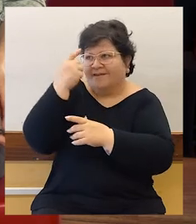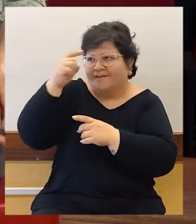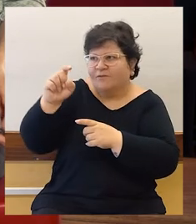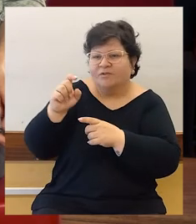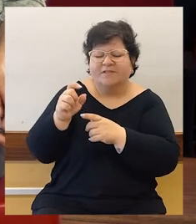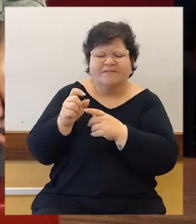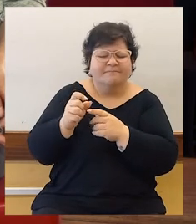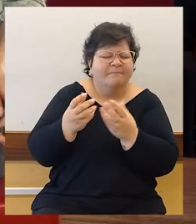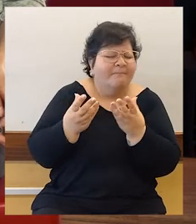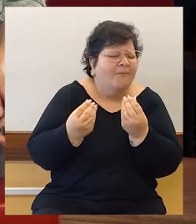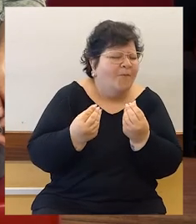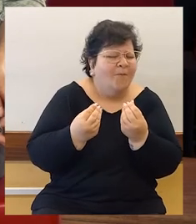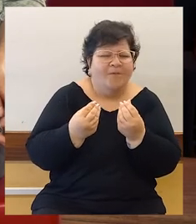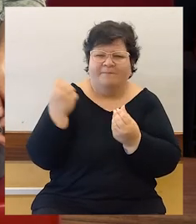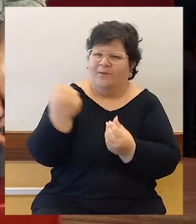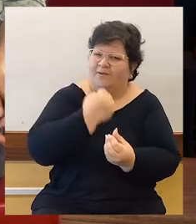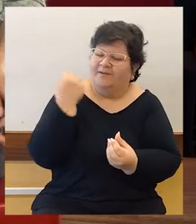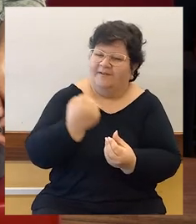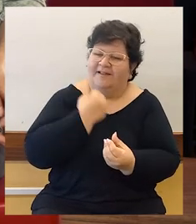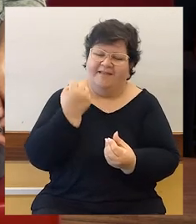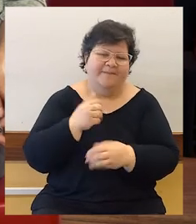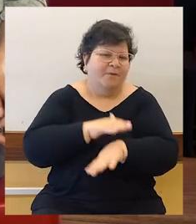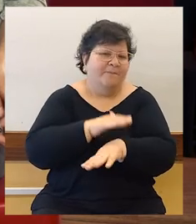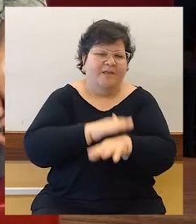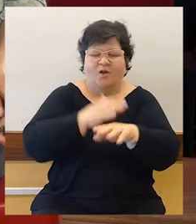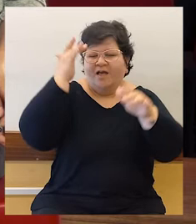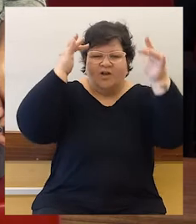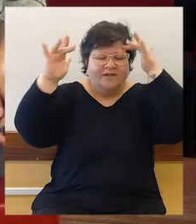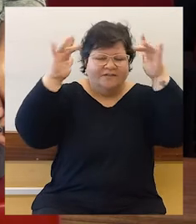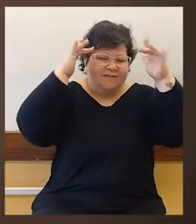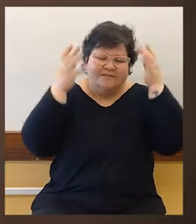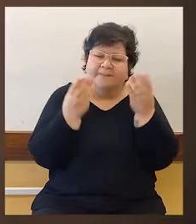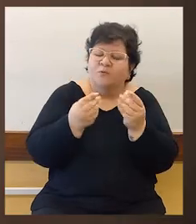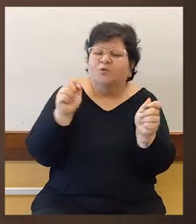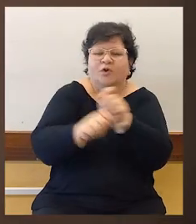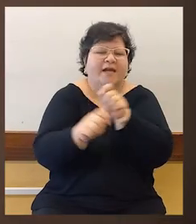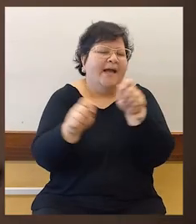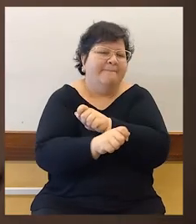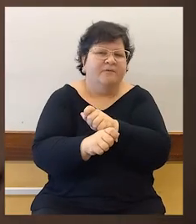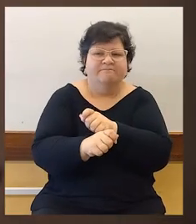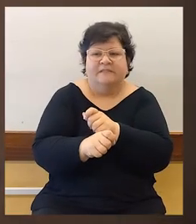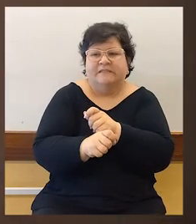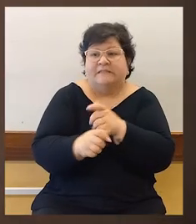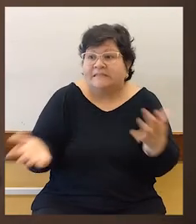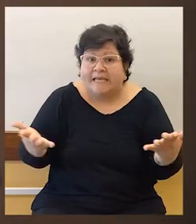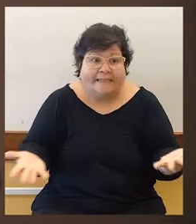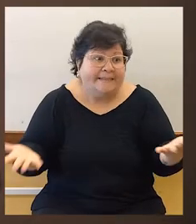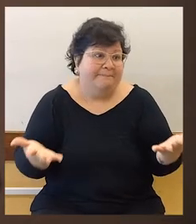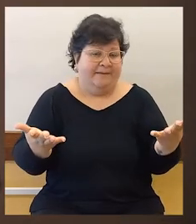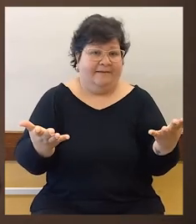es un momento de ebullición en la adolescencia, de muchísimo, muchísimo cambio. que se animen, o sea, que